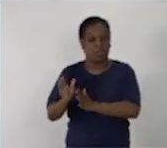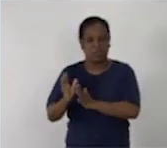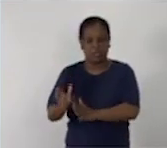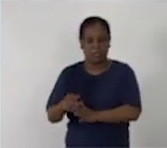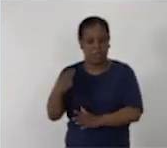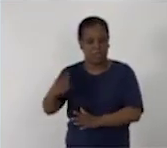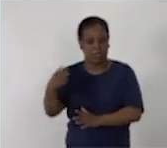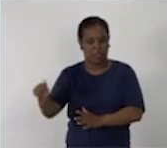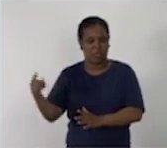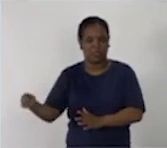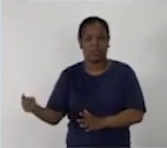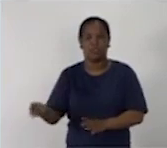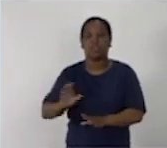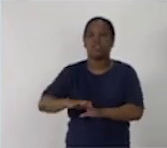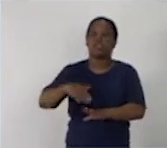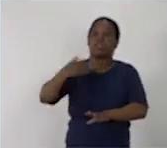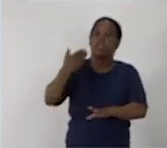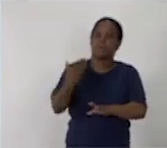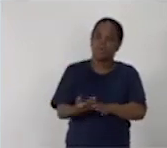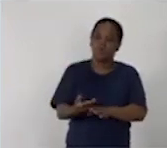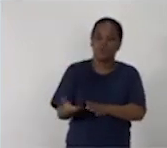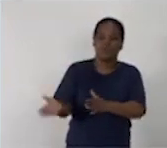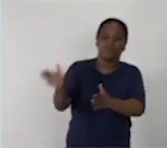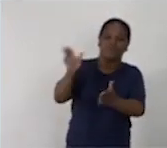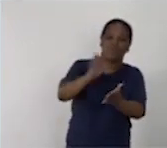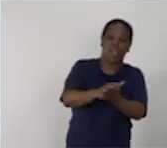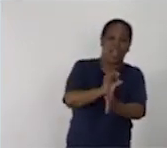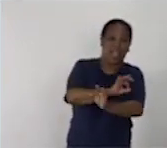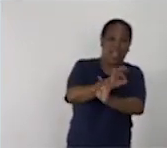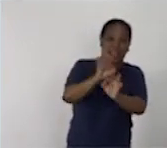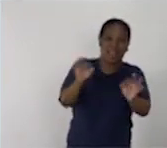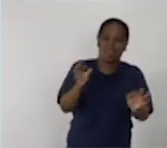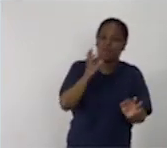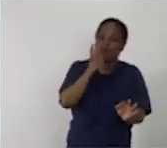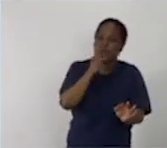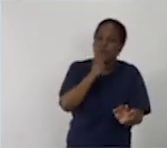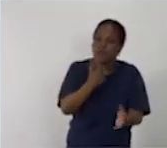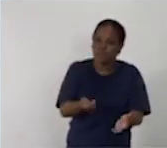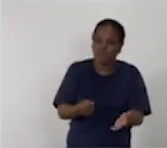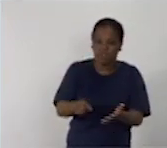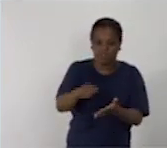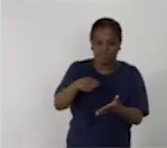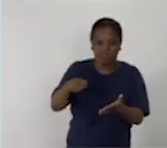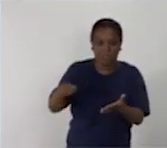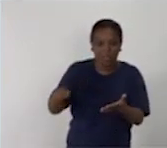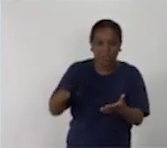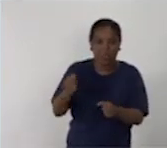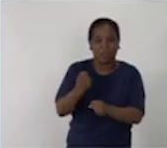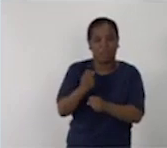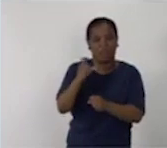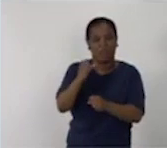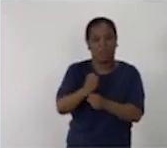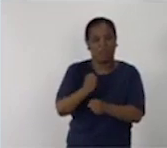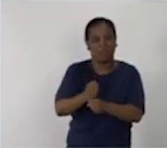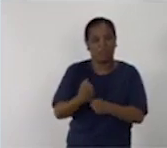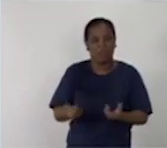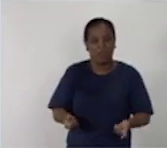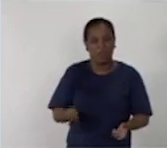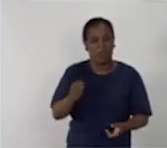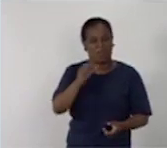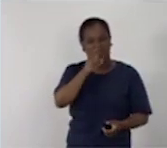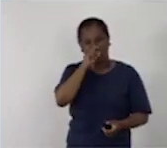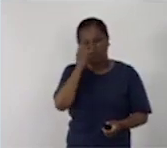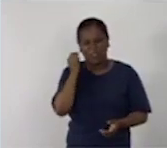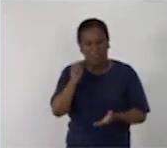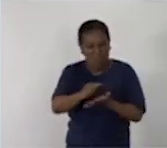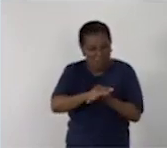sueltas para luego realizarlos correctamente en el cuaderno. Y así evitar borrones y tachaduras que se